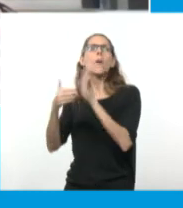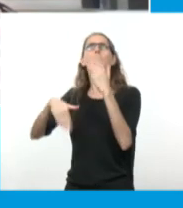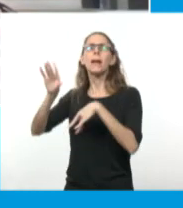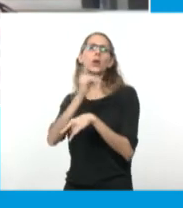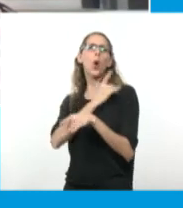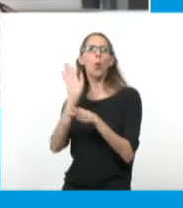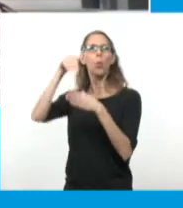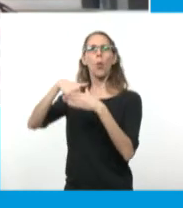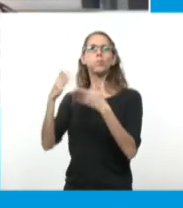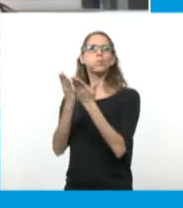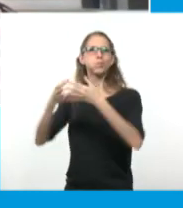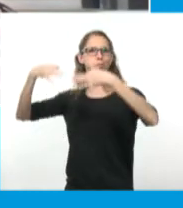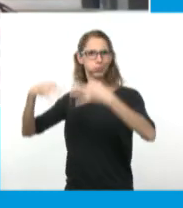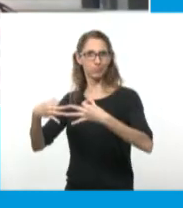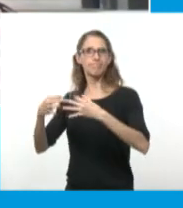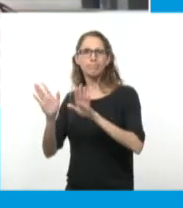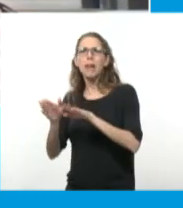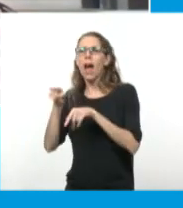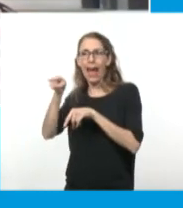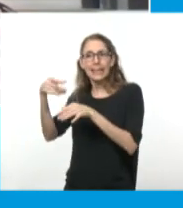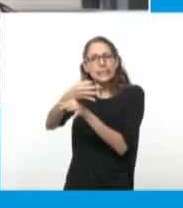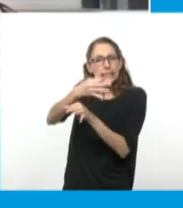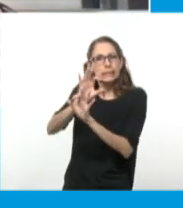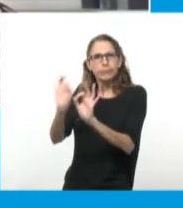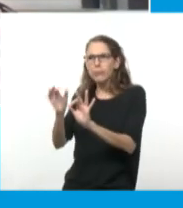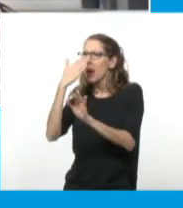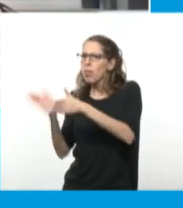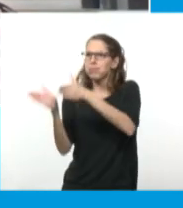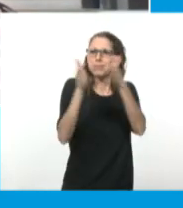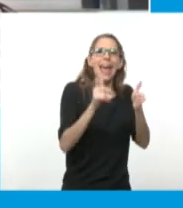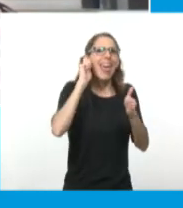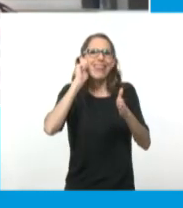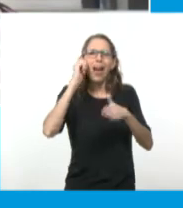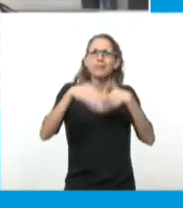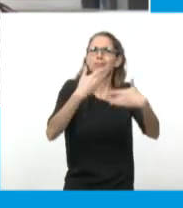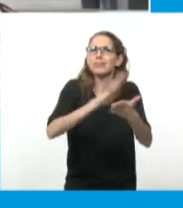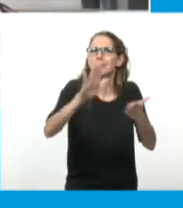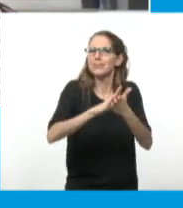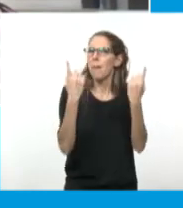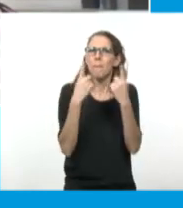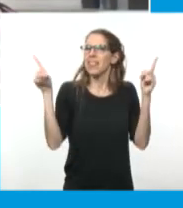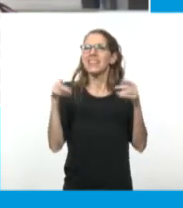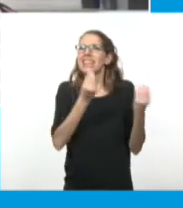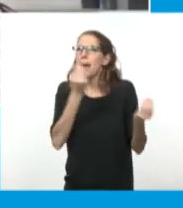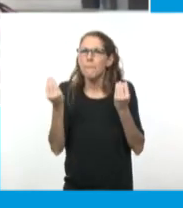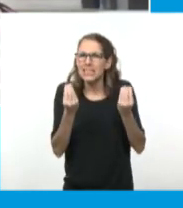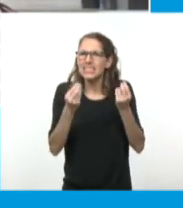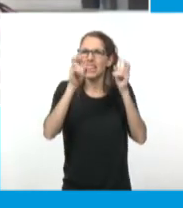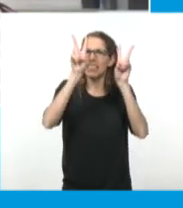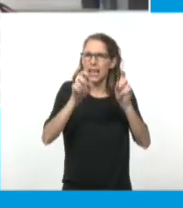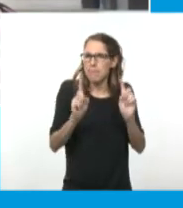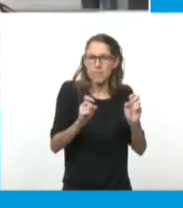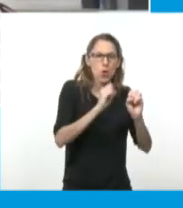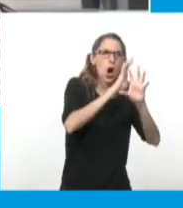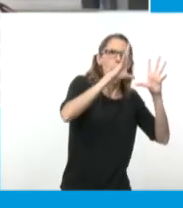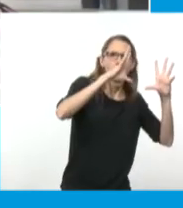después con tu generación? Pensando en esta cuestión de qué pasa con el claroscuro, cómo se va despegando o cómo